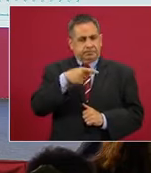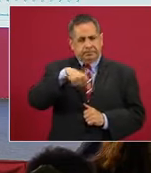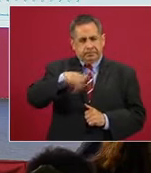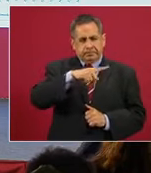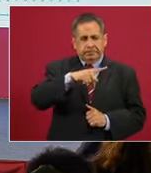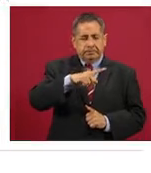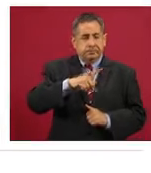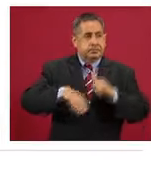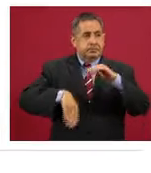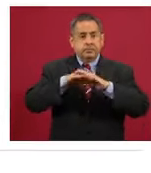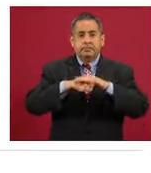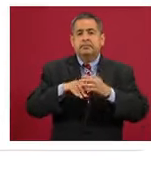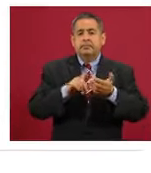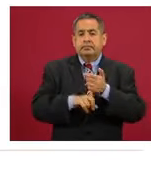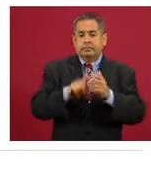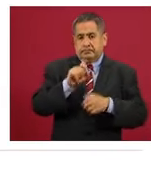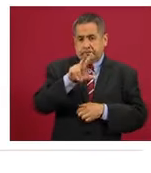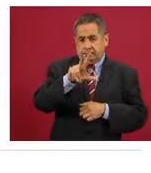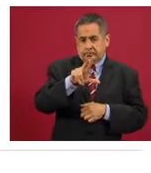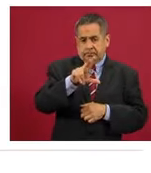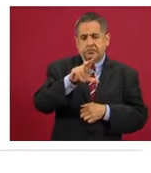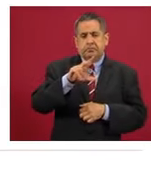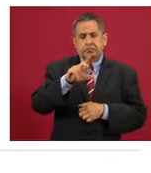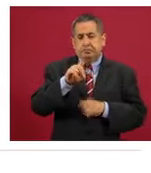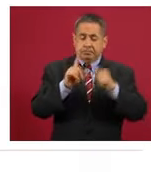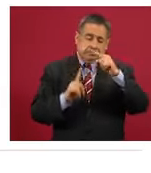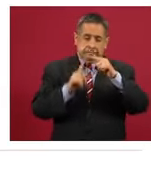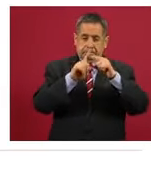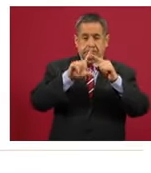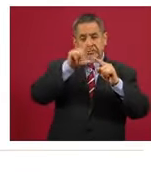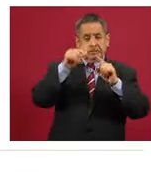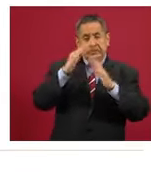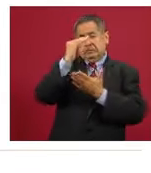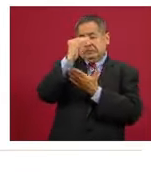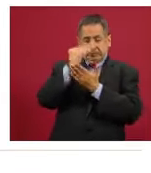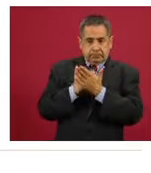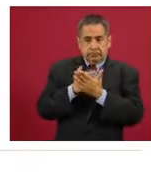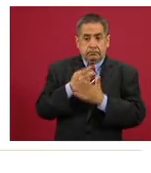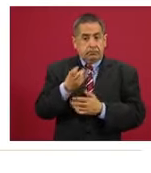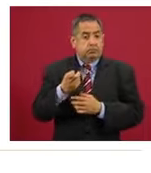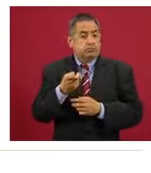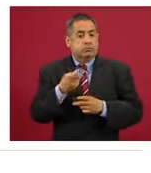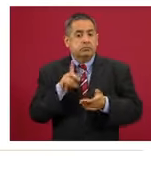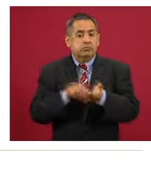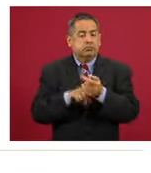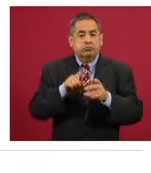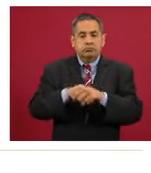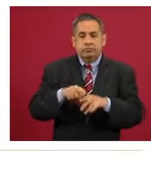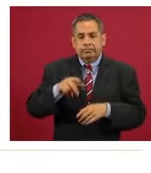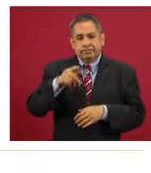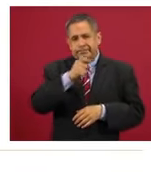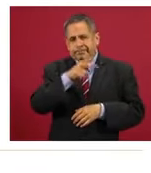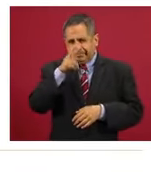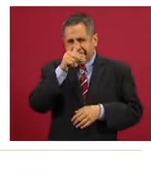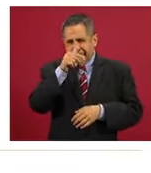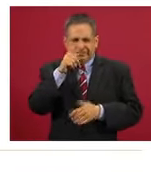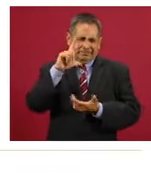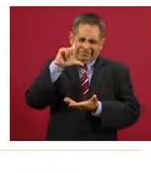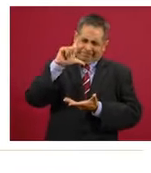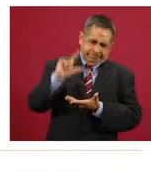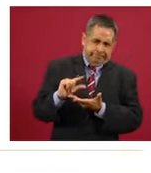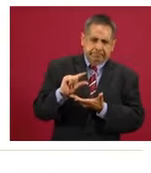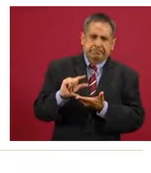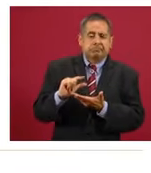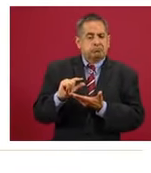en la semana 28, de ahí un punto de inflexión clarísimo, redujo, esto fue principalmente a expensas de Hermosillo, una reducción muy